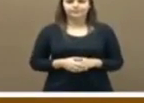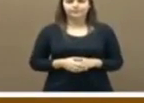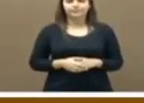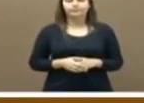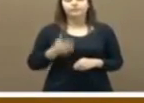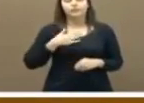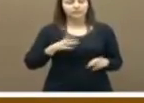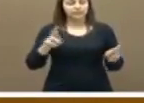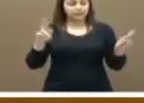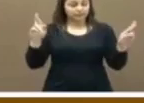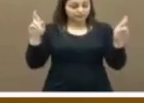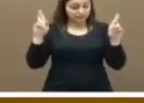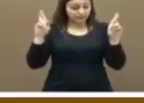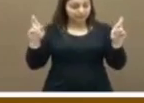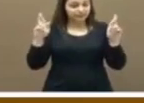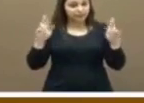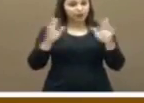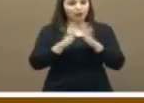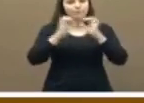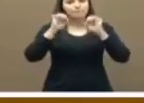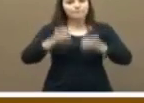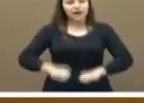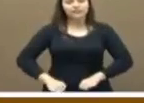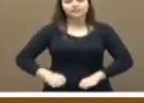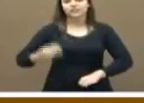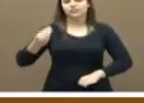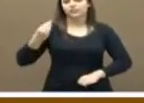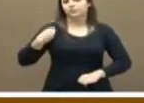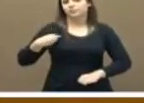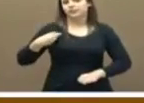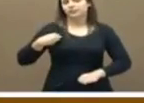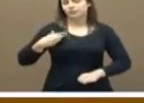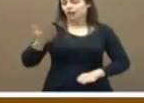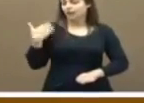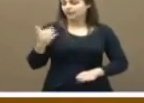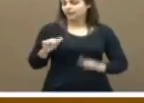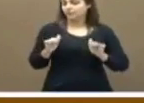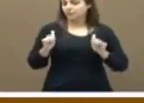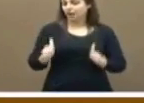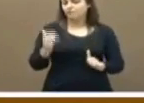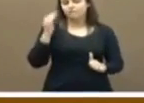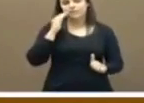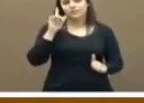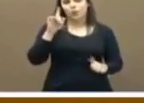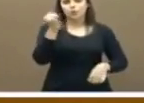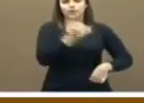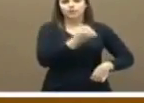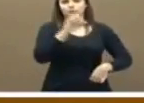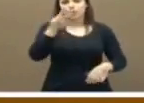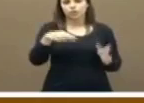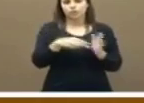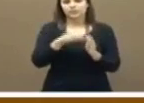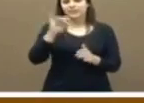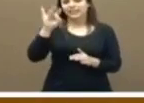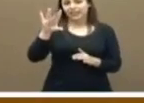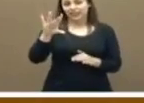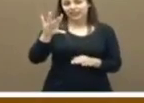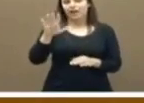Espero que el pacto que comenzó el 1 de diciembre del año 2015